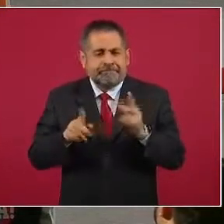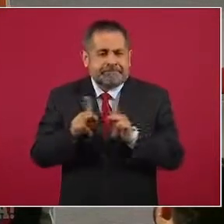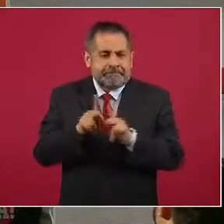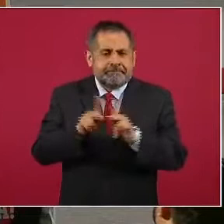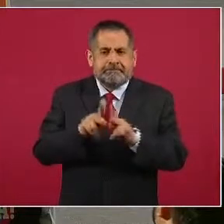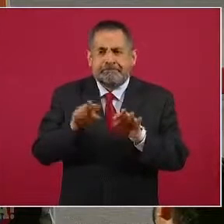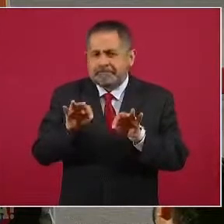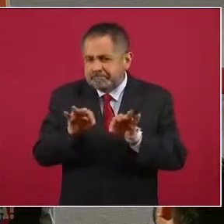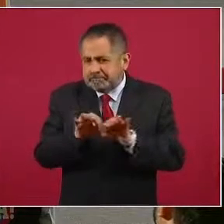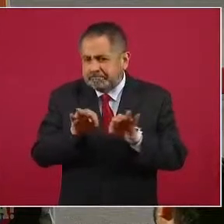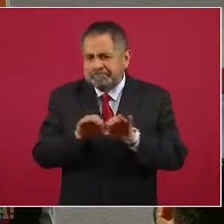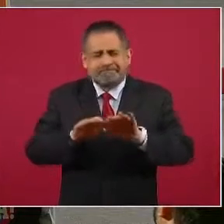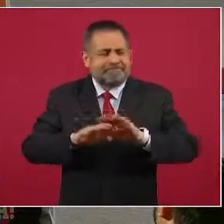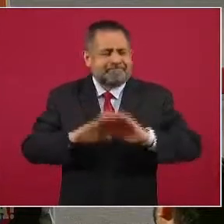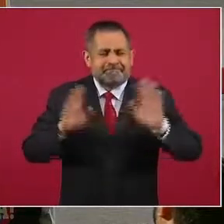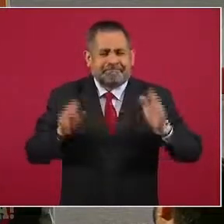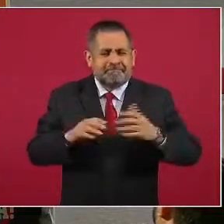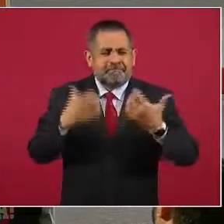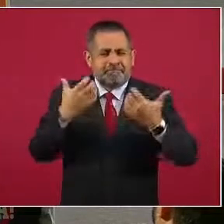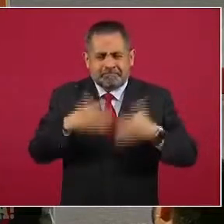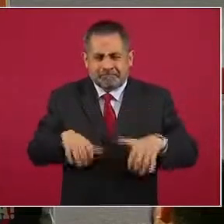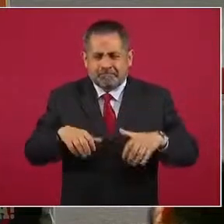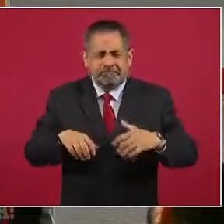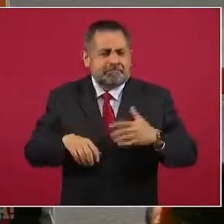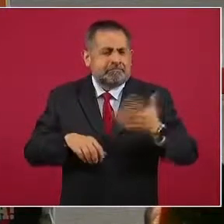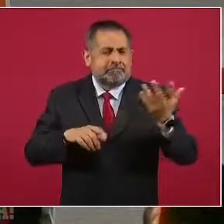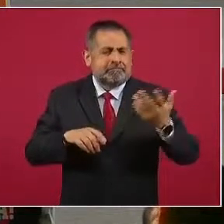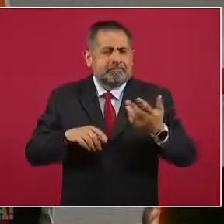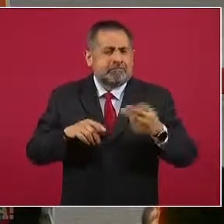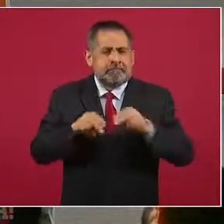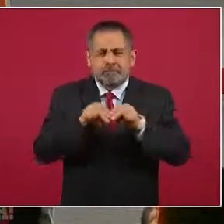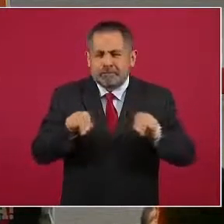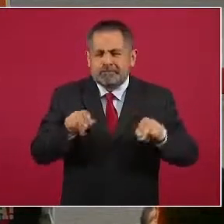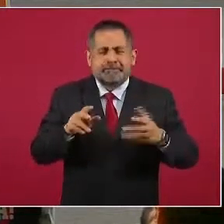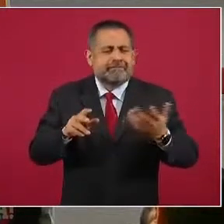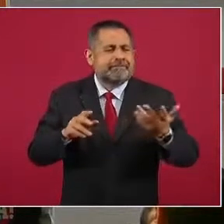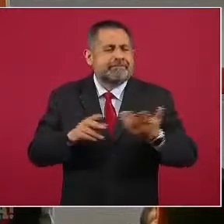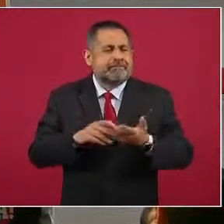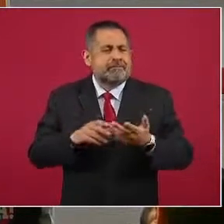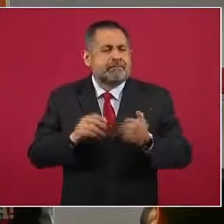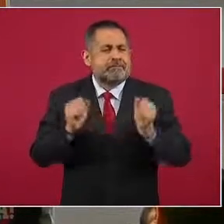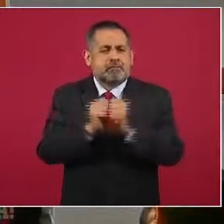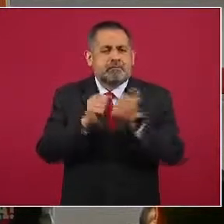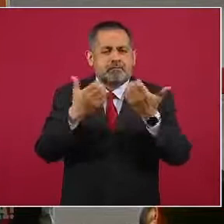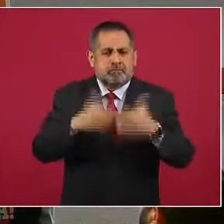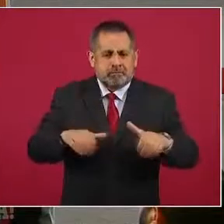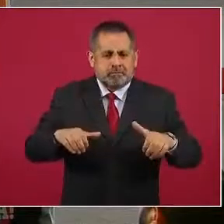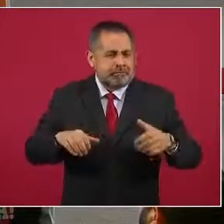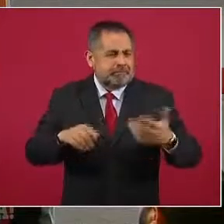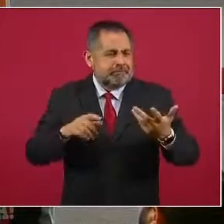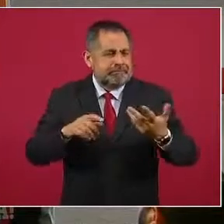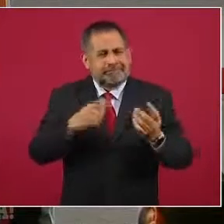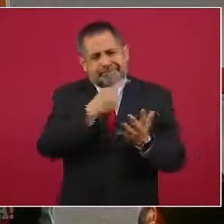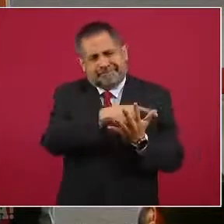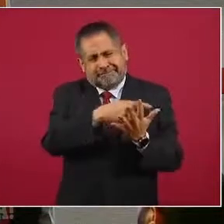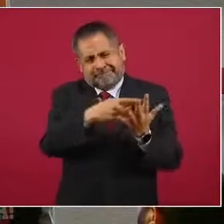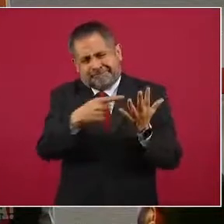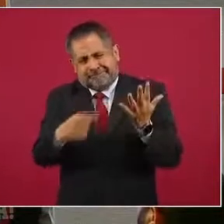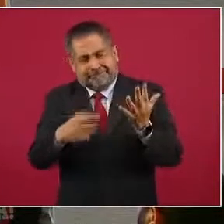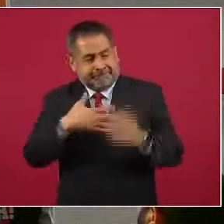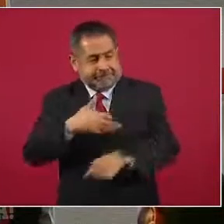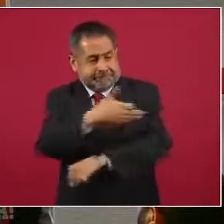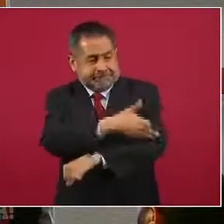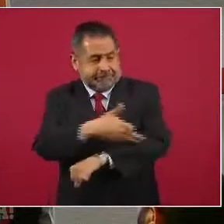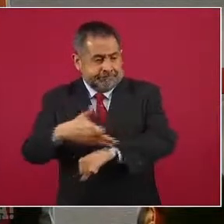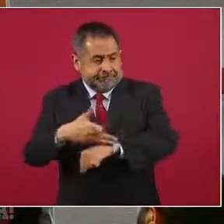primos, tíos, cuñados, nueras, concuños y demás miembros de mi